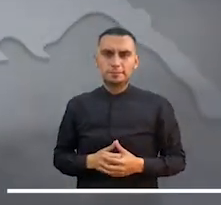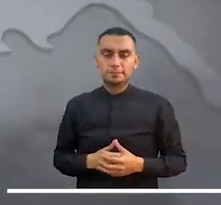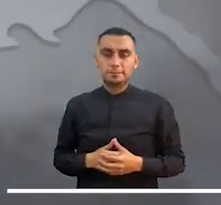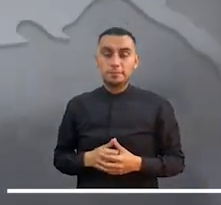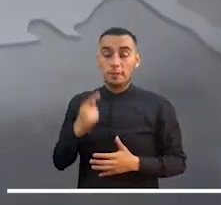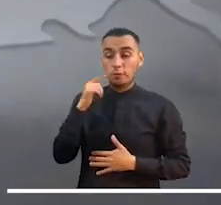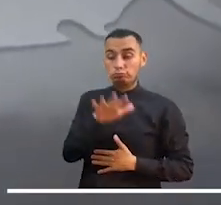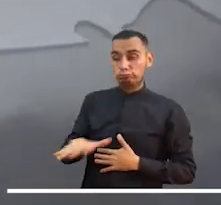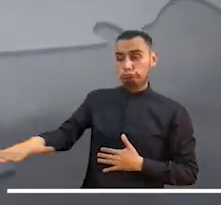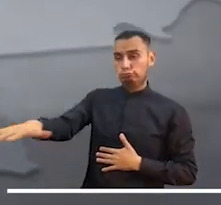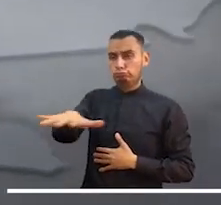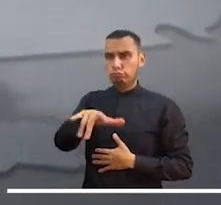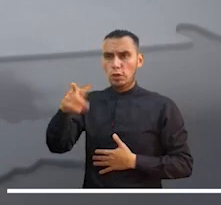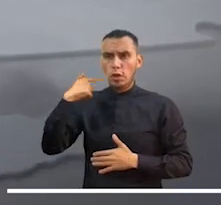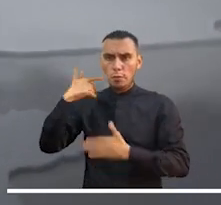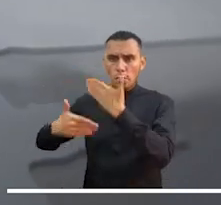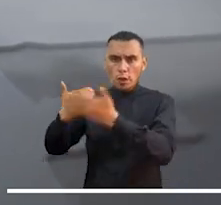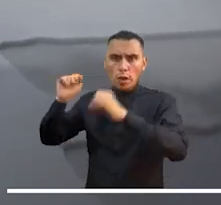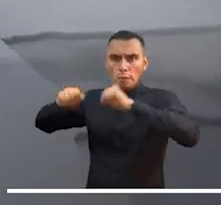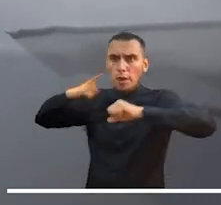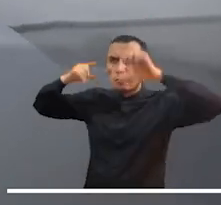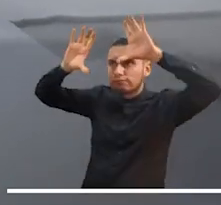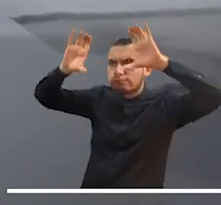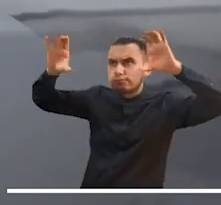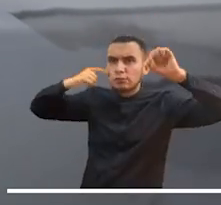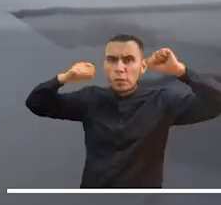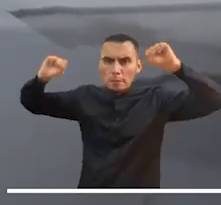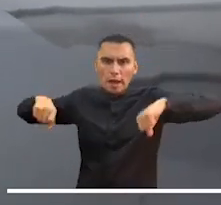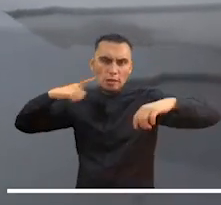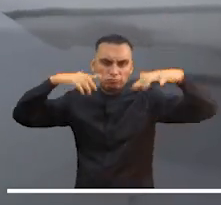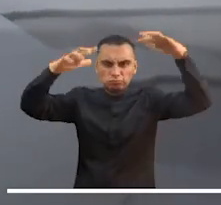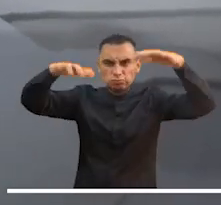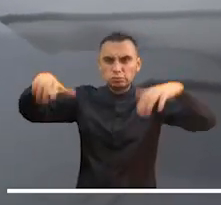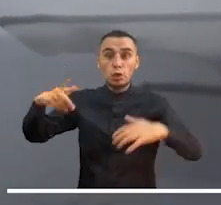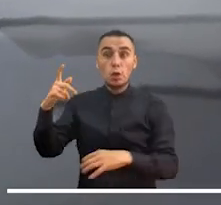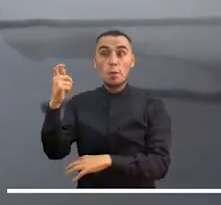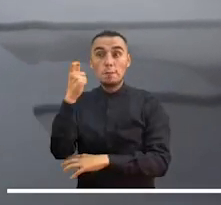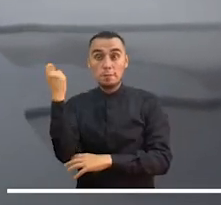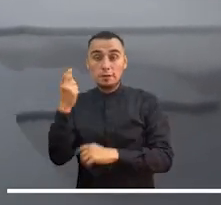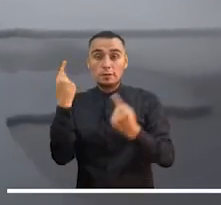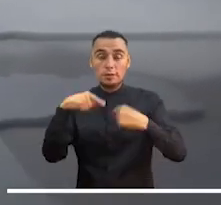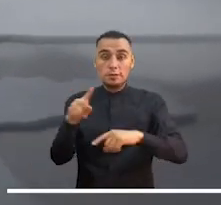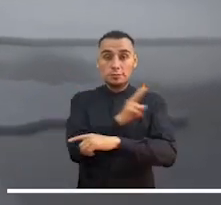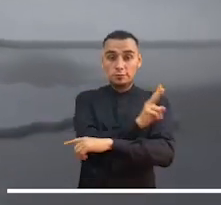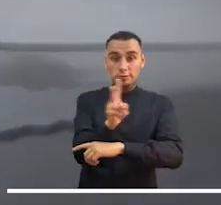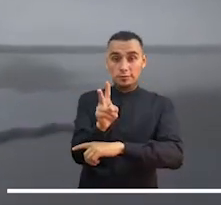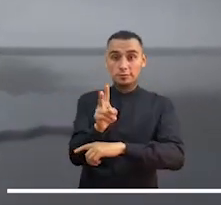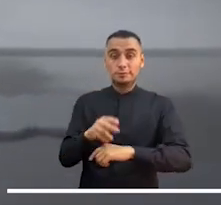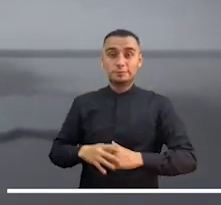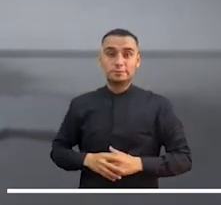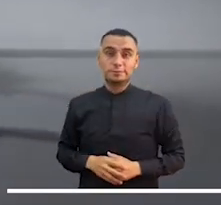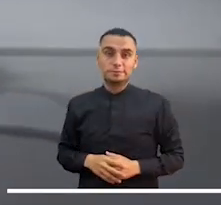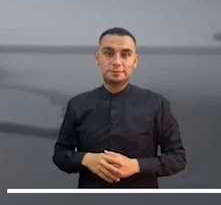En la Orinoquía se presentarán nubosidades con posibles precipitaciones en Meta y Bichada.